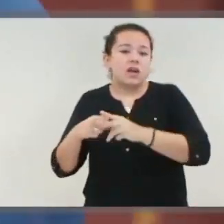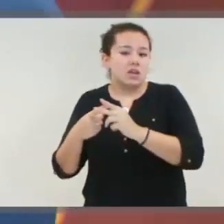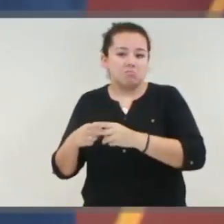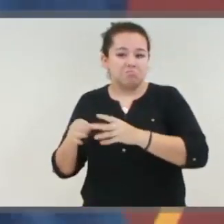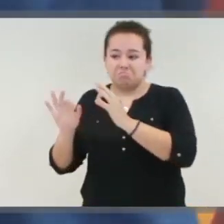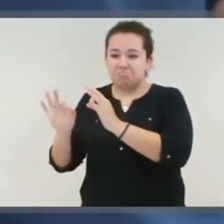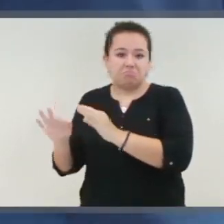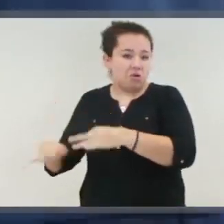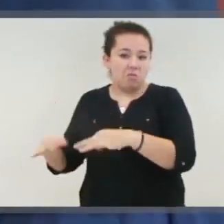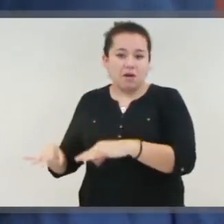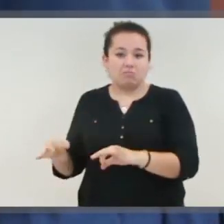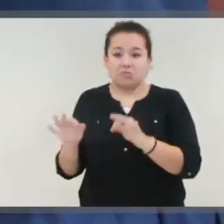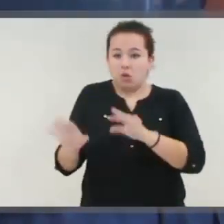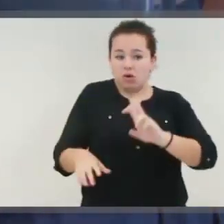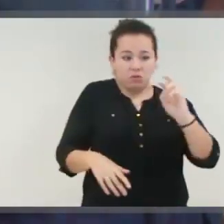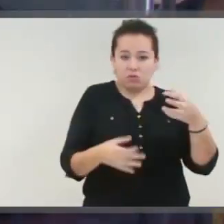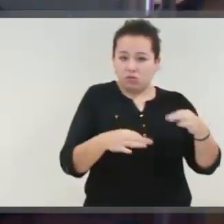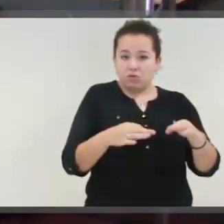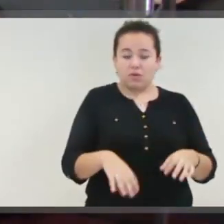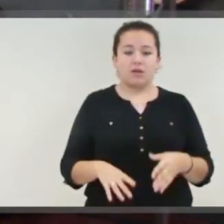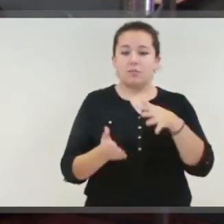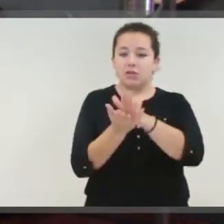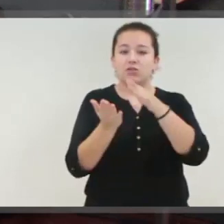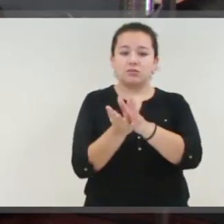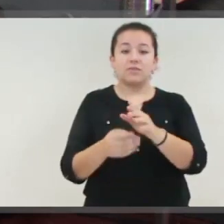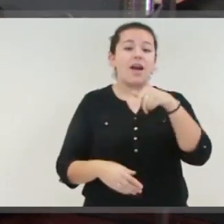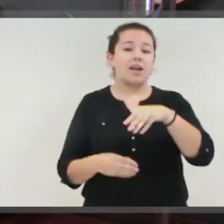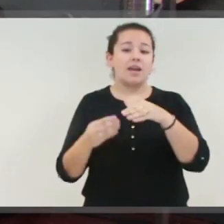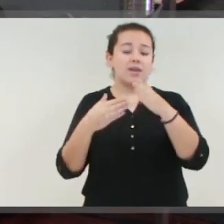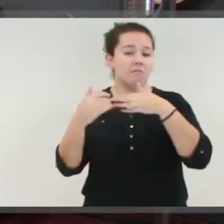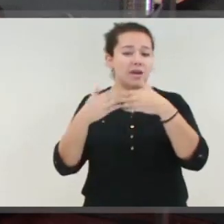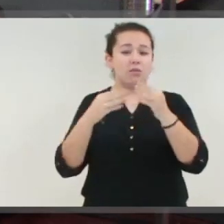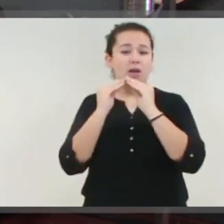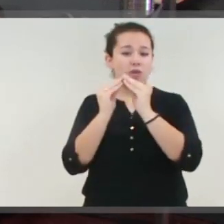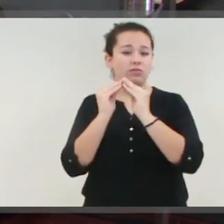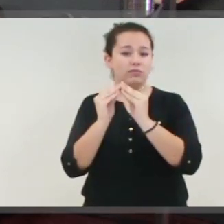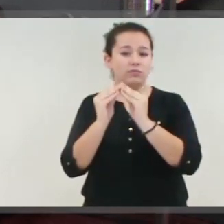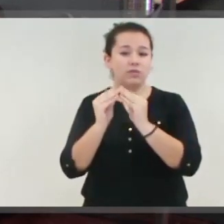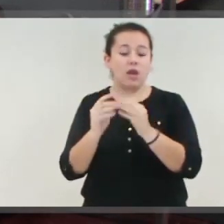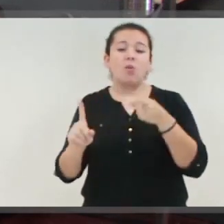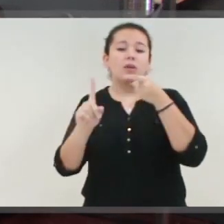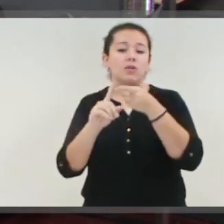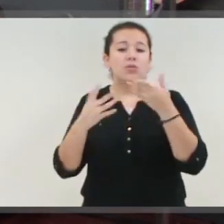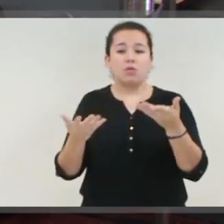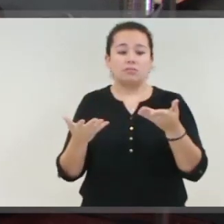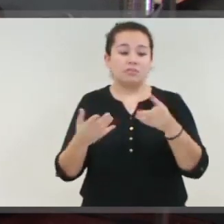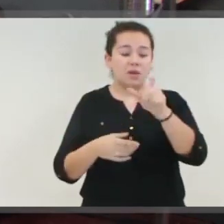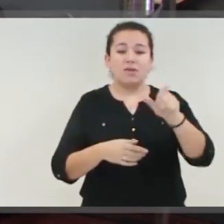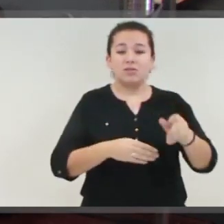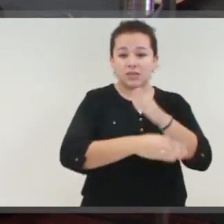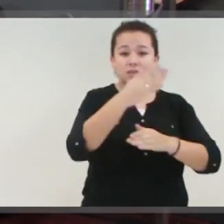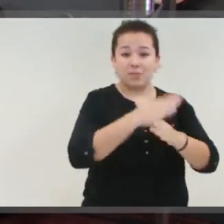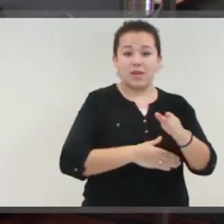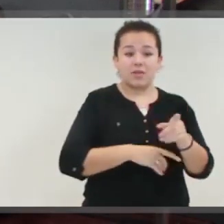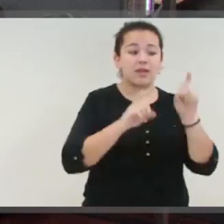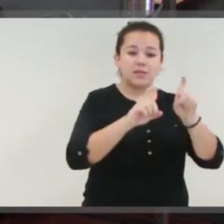un taller como otro normal de impresión, se hace manipulado y nuestra misión es enseñarles a los chavales con